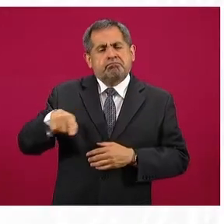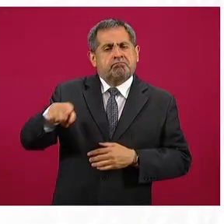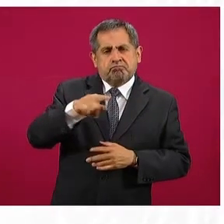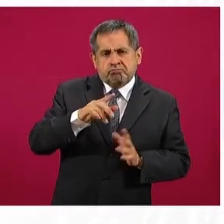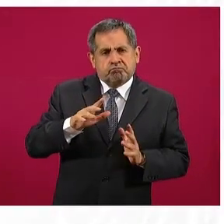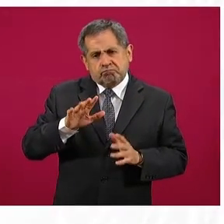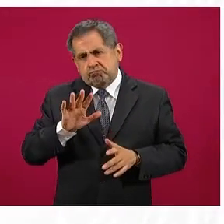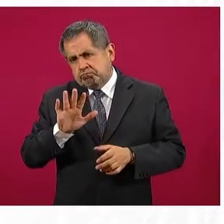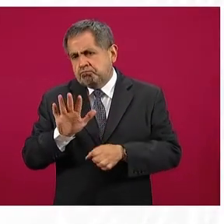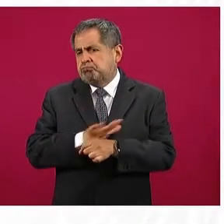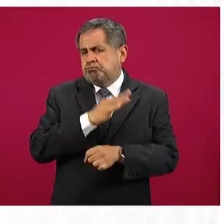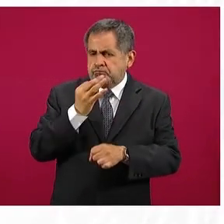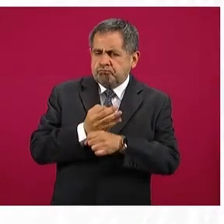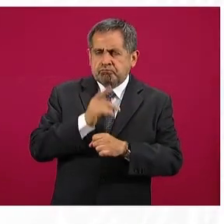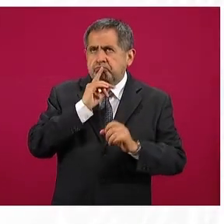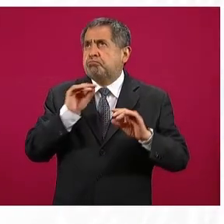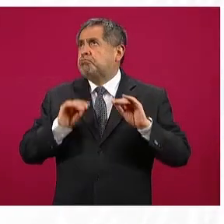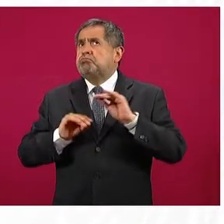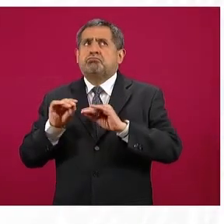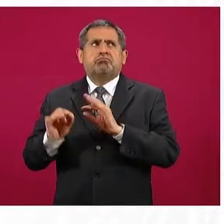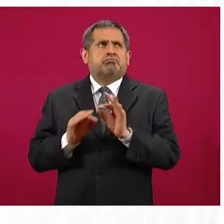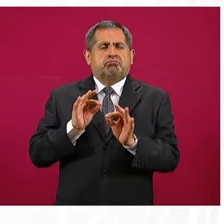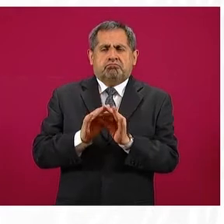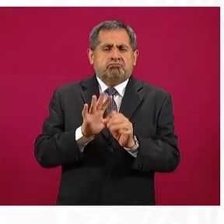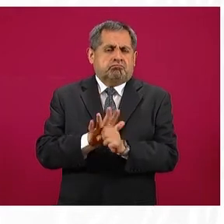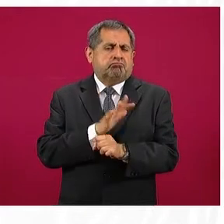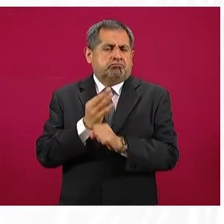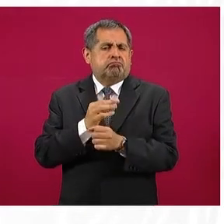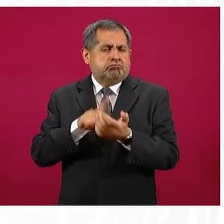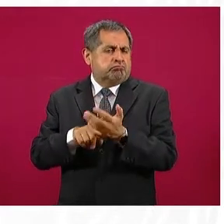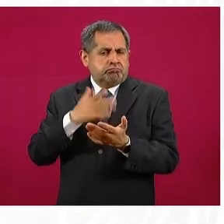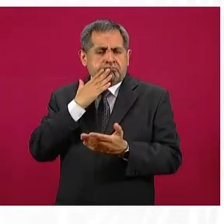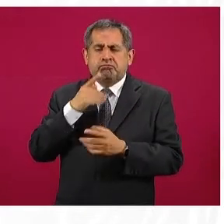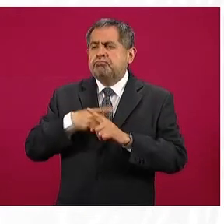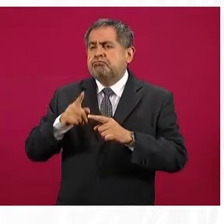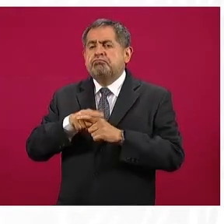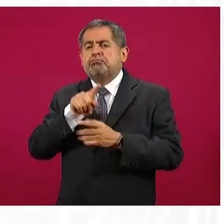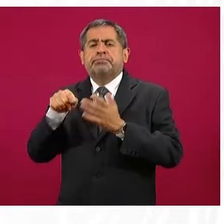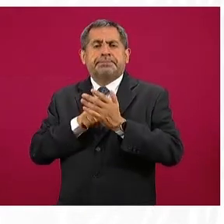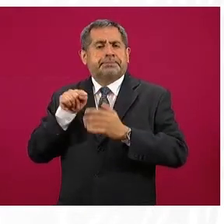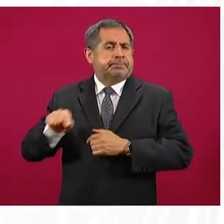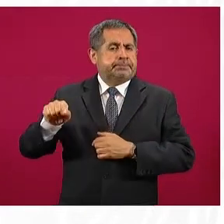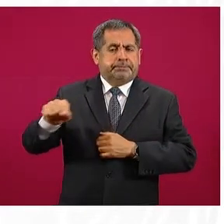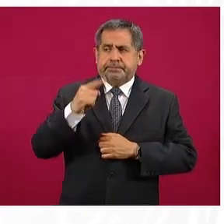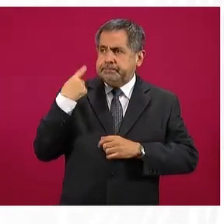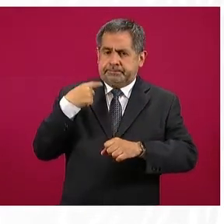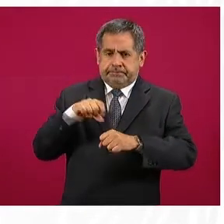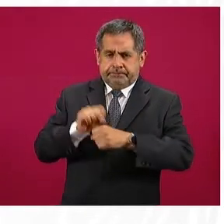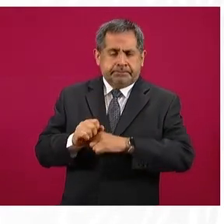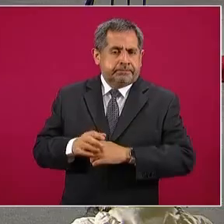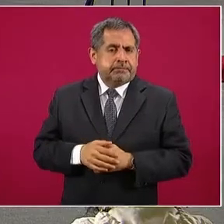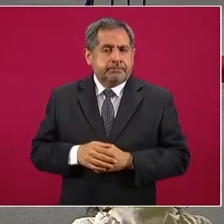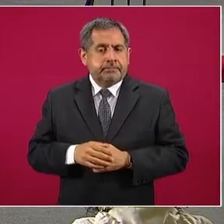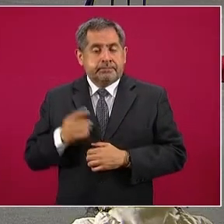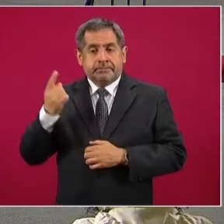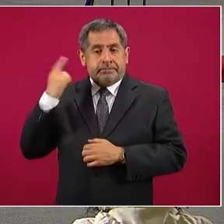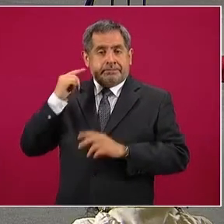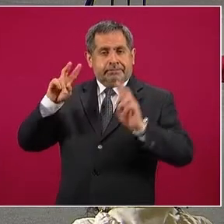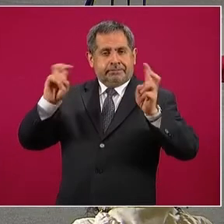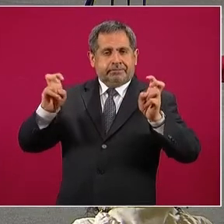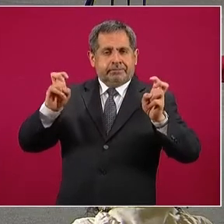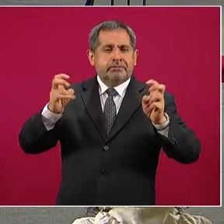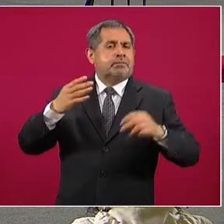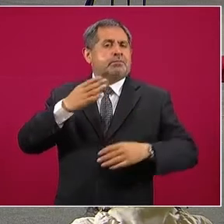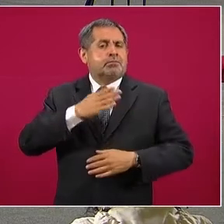muy razonables y buenas condiciones en todas las estaciones que verificamos en esta semana. Y cerró el Buen Fin el viernes